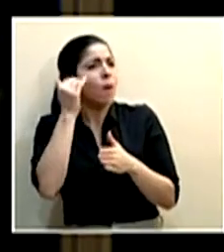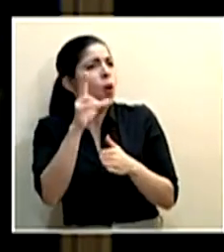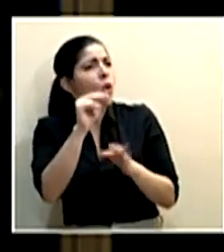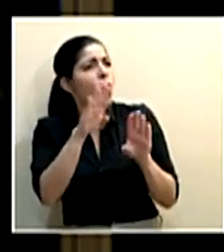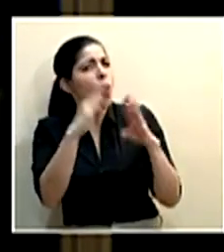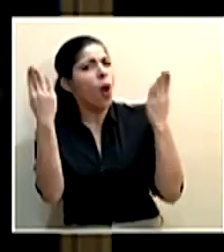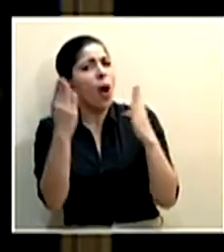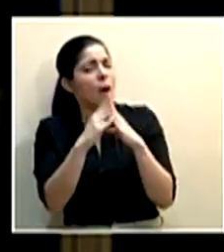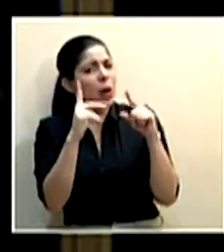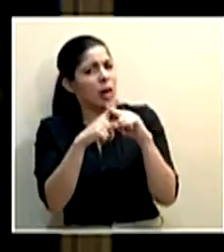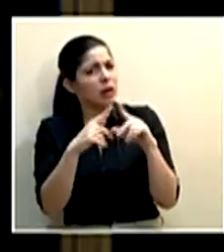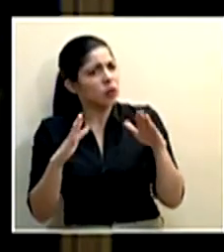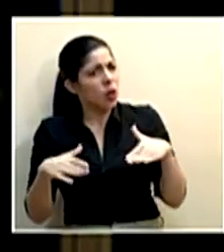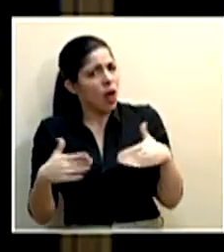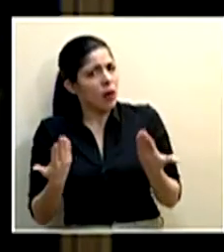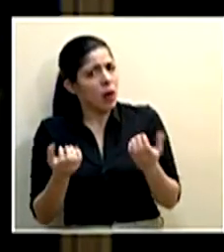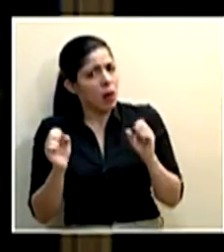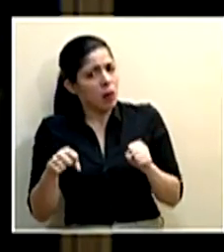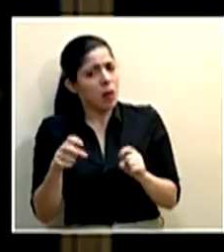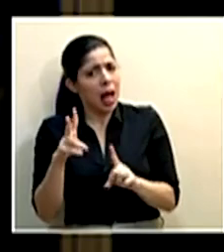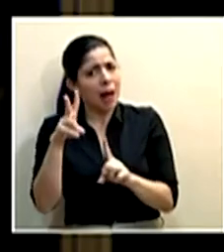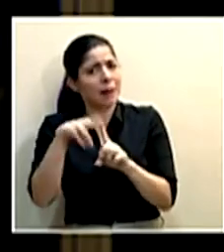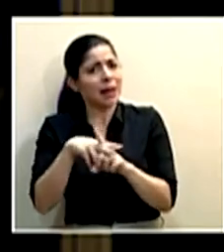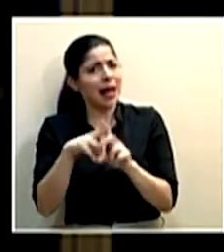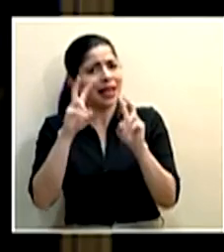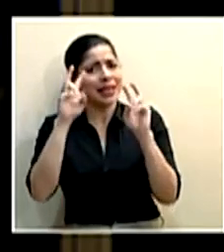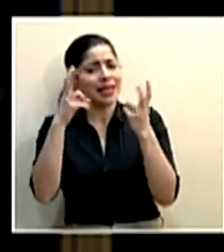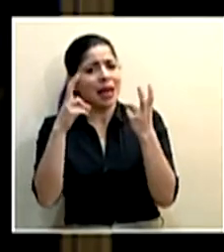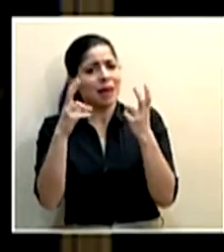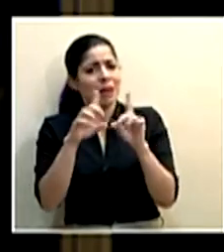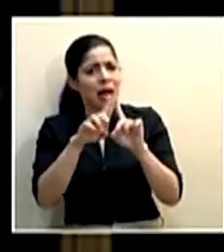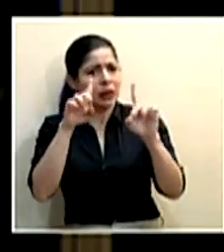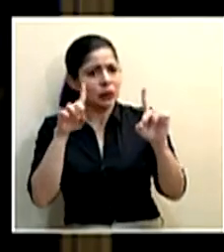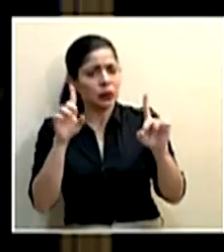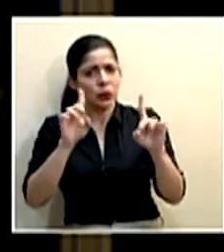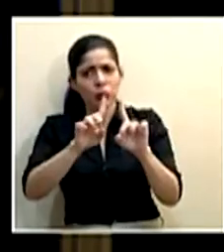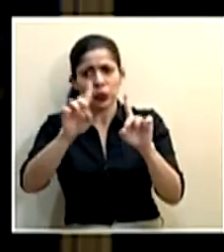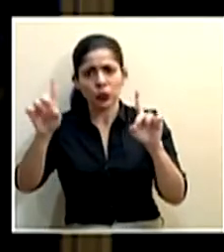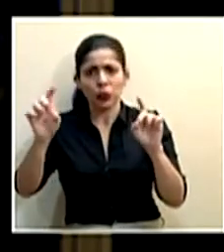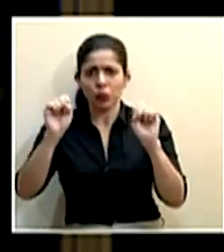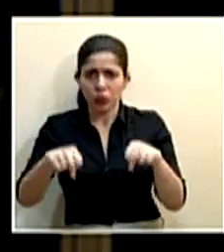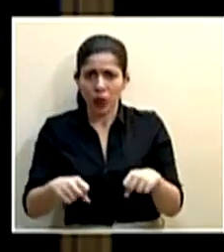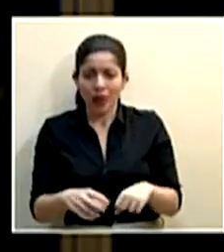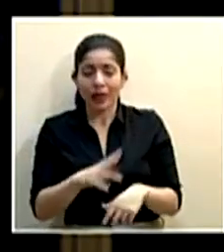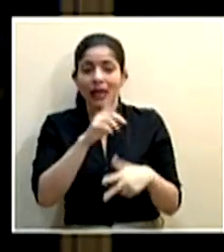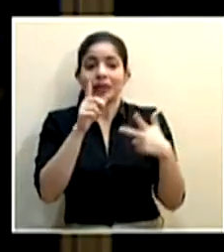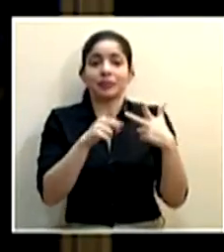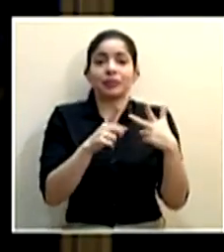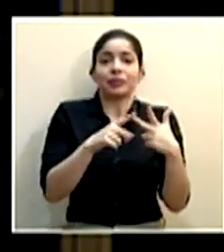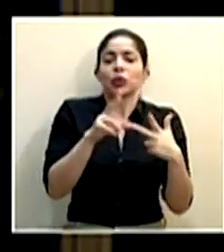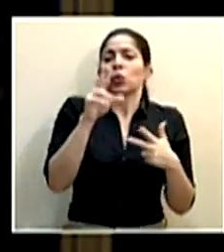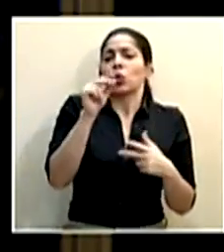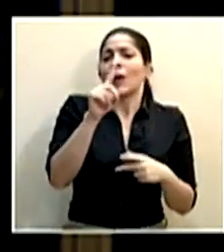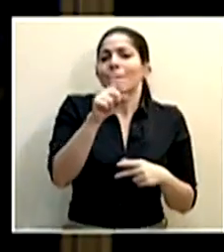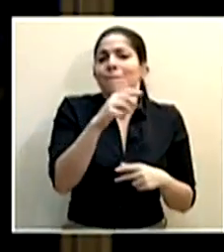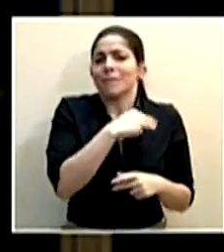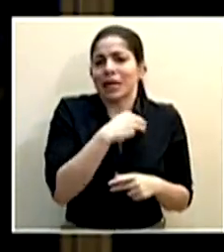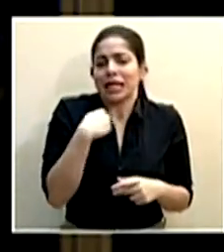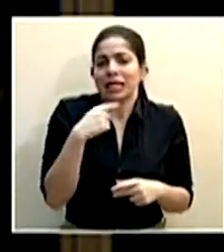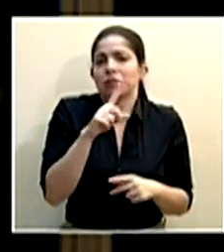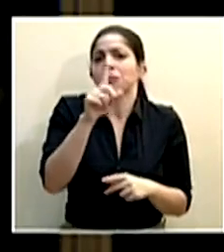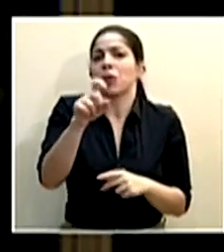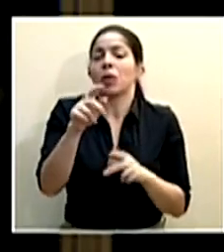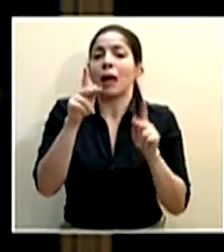las iglesias? Y también se podría aplicar el tema del distanciamiento. Y por último, no le pregunto al ministro, sino al